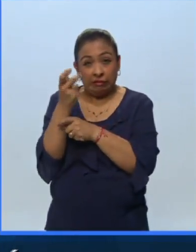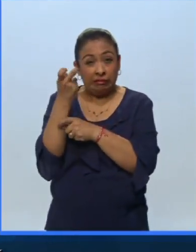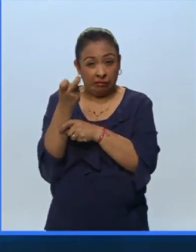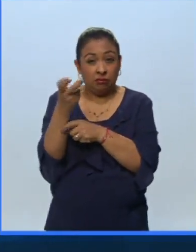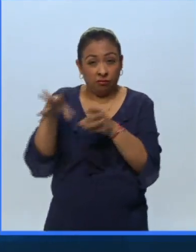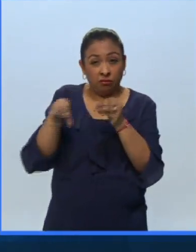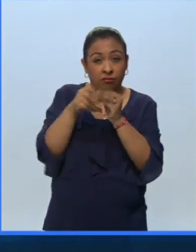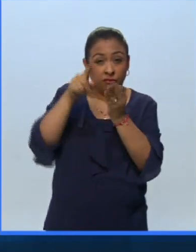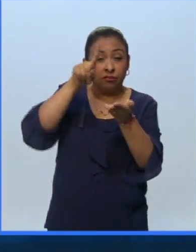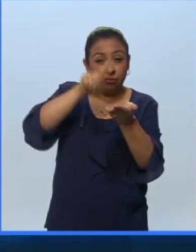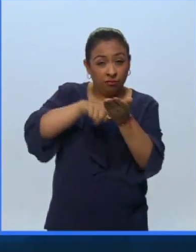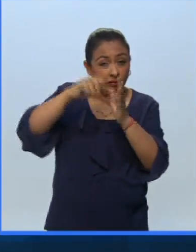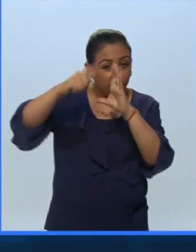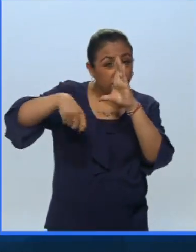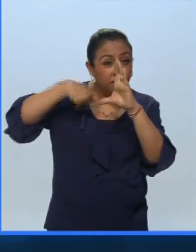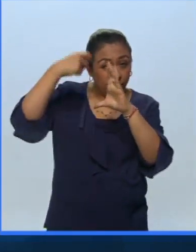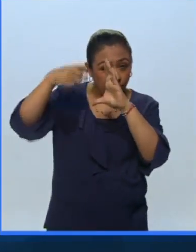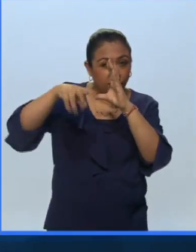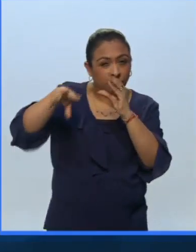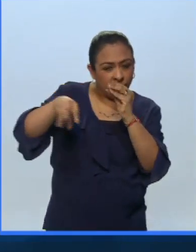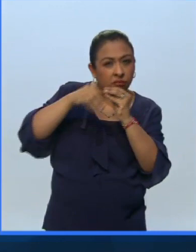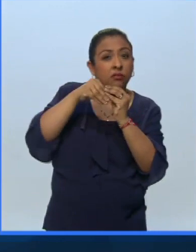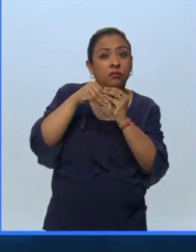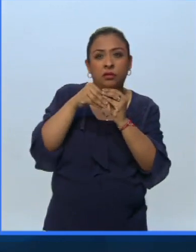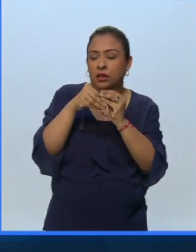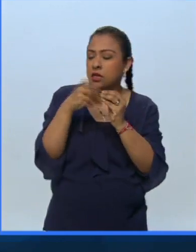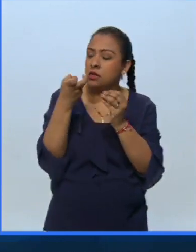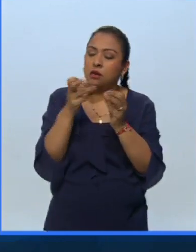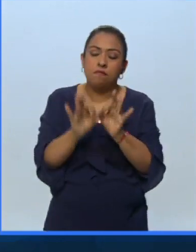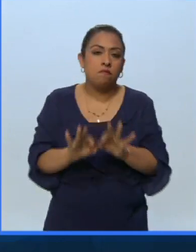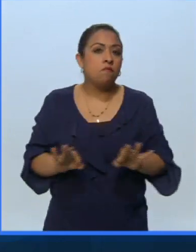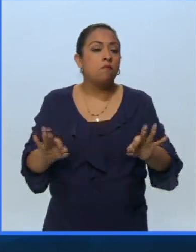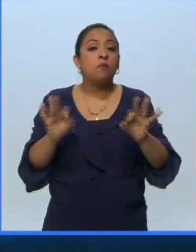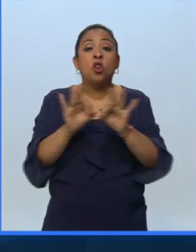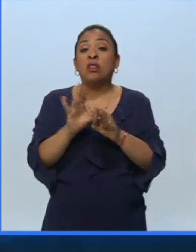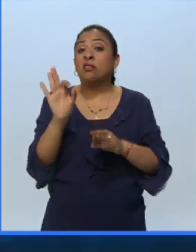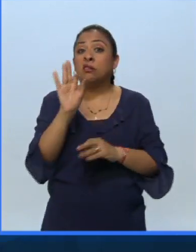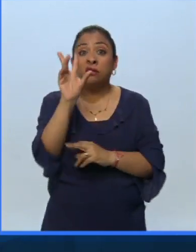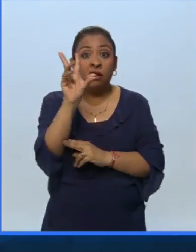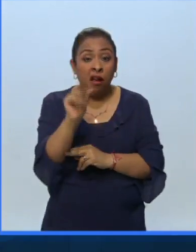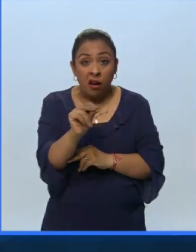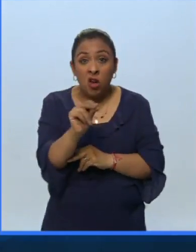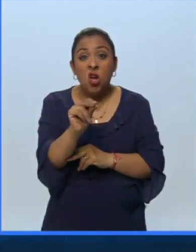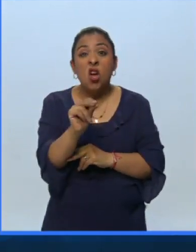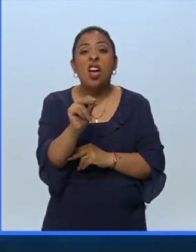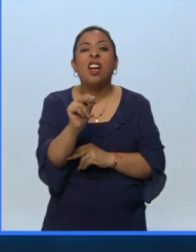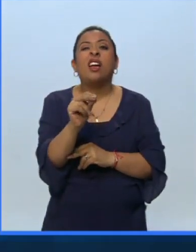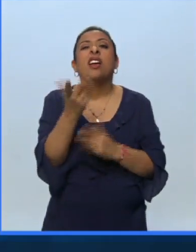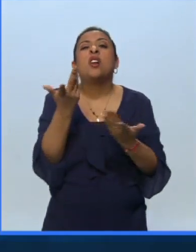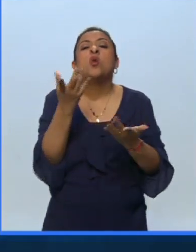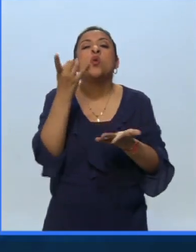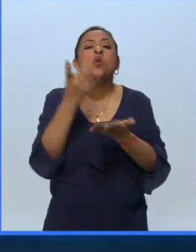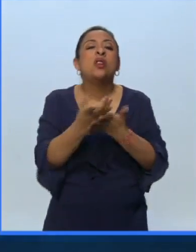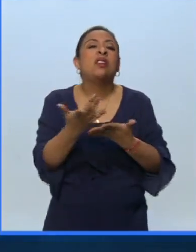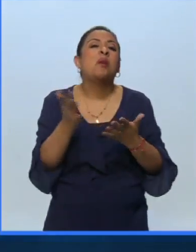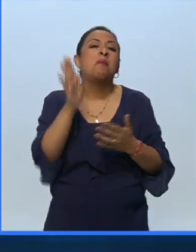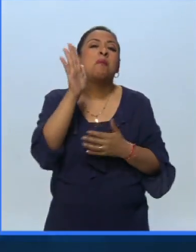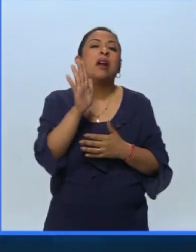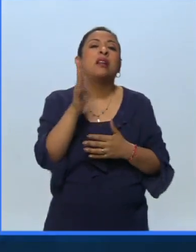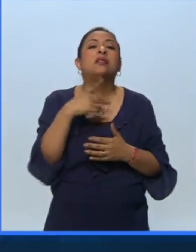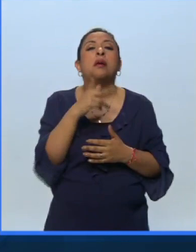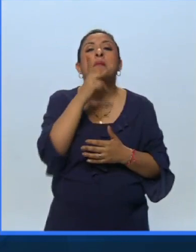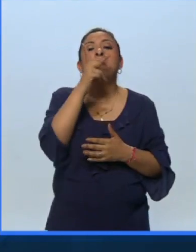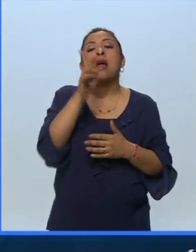están incluidas en el film que son esenciales porque si no se oye solamente la